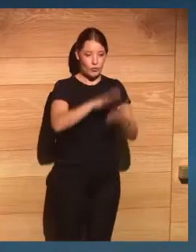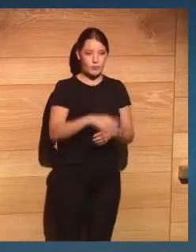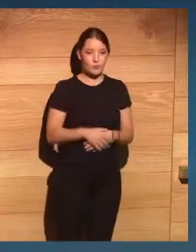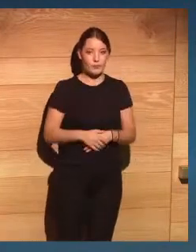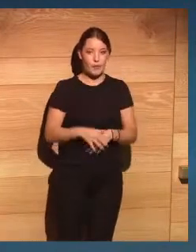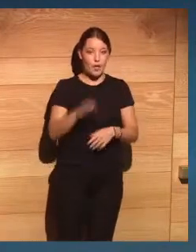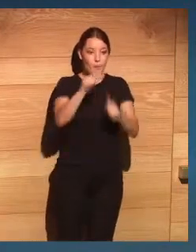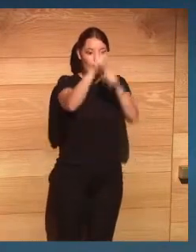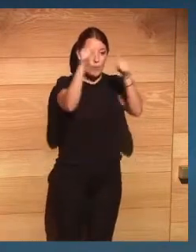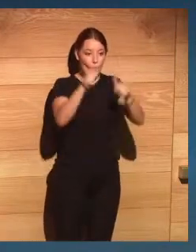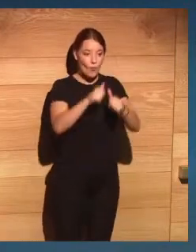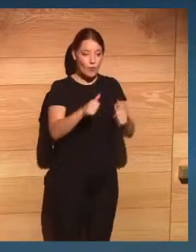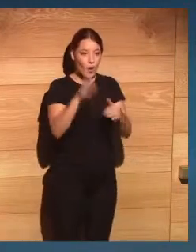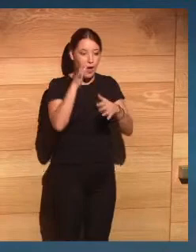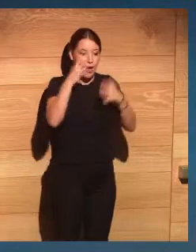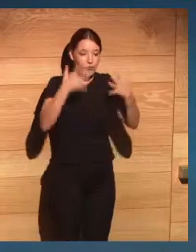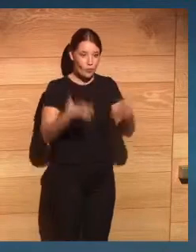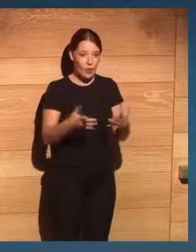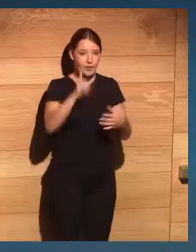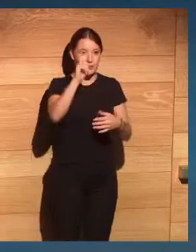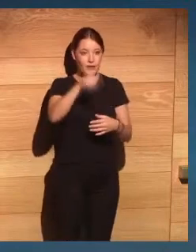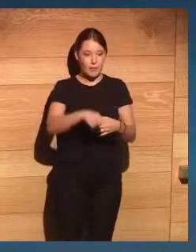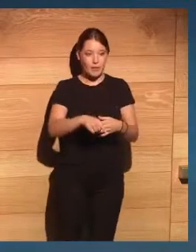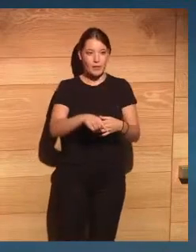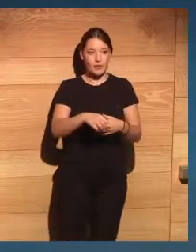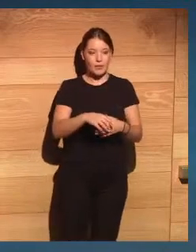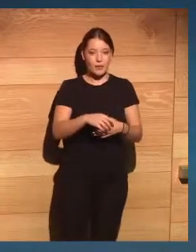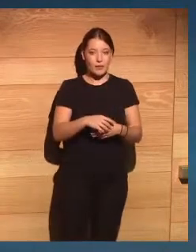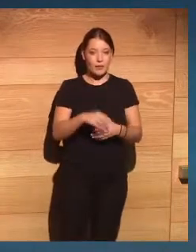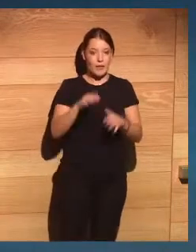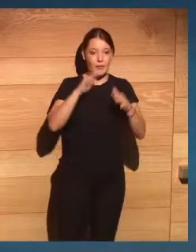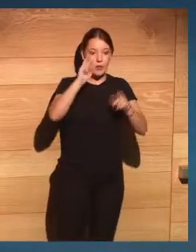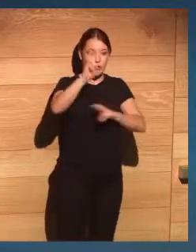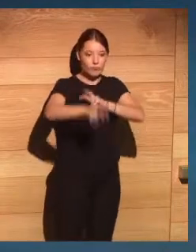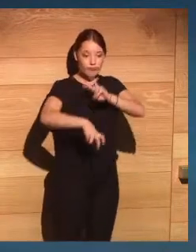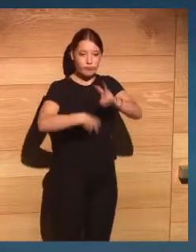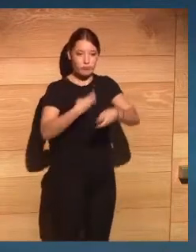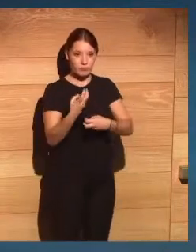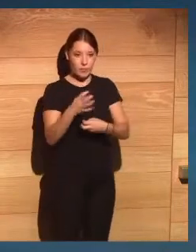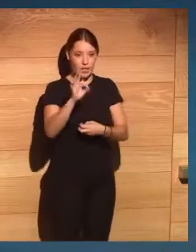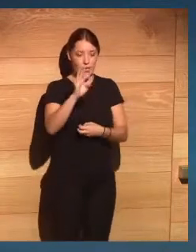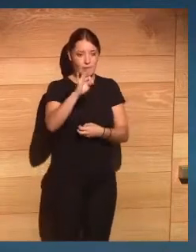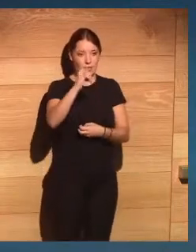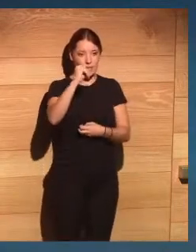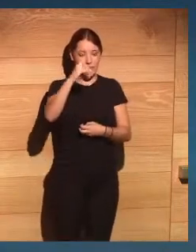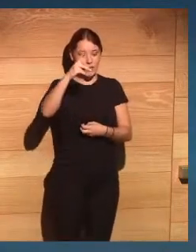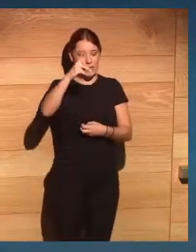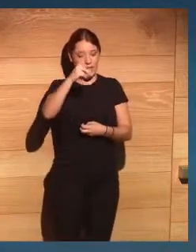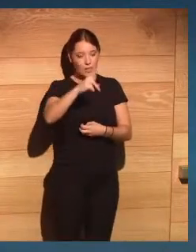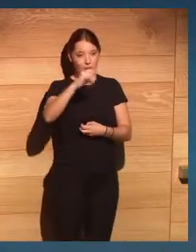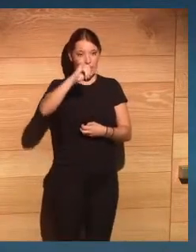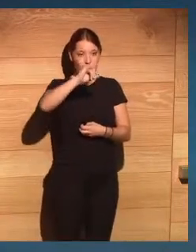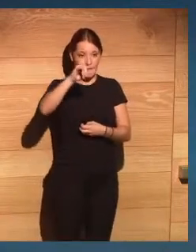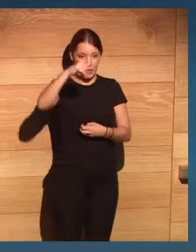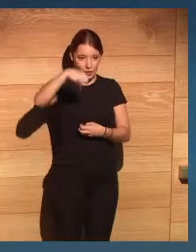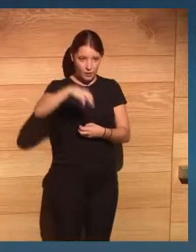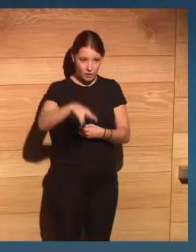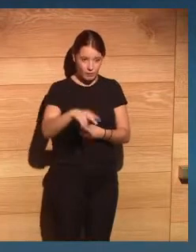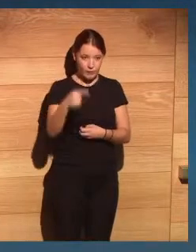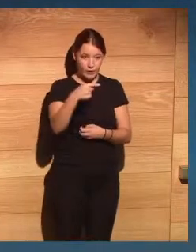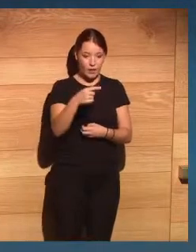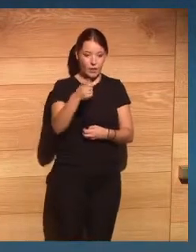del modelo actual la recapacitación el reskilling como se llama hemos contado también en este capítulo con